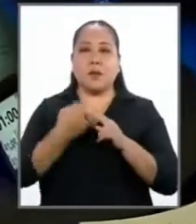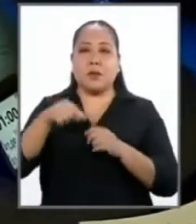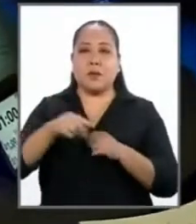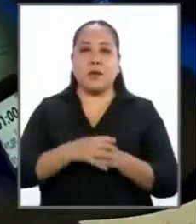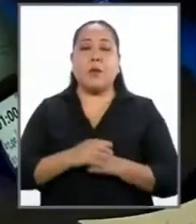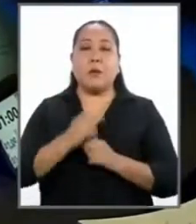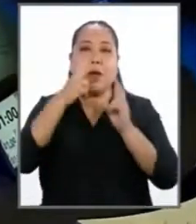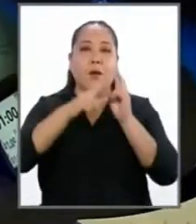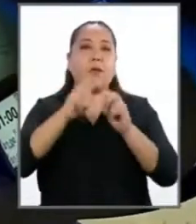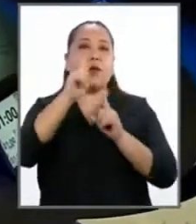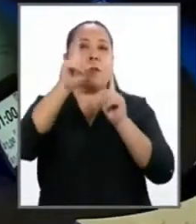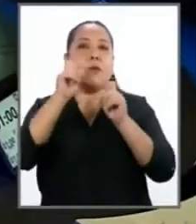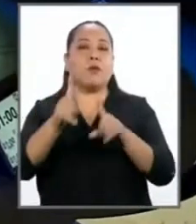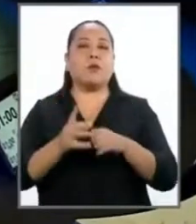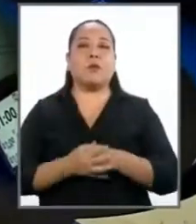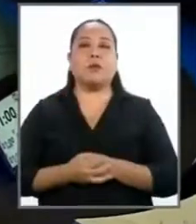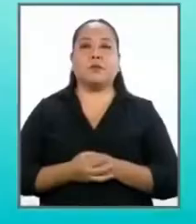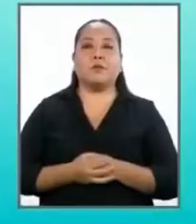Vamos con la pregunta.